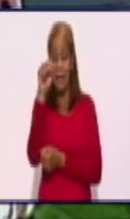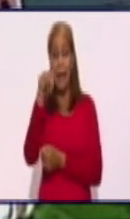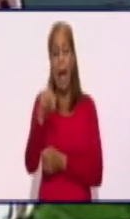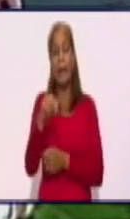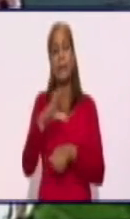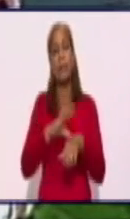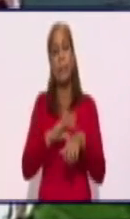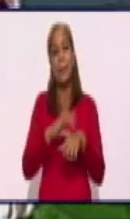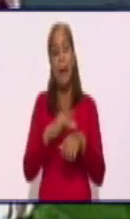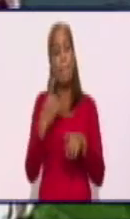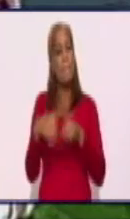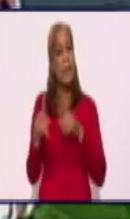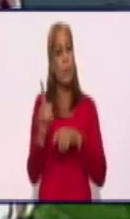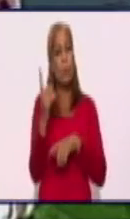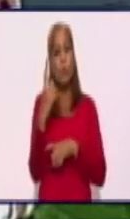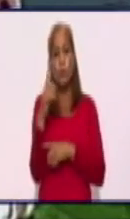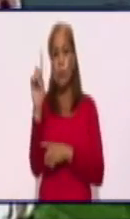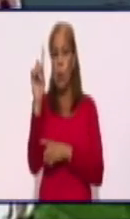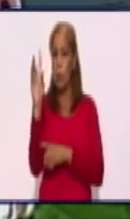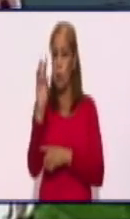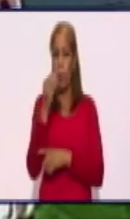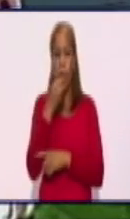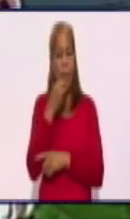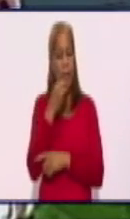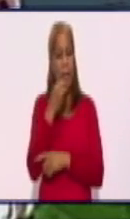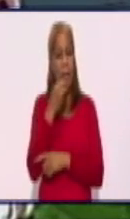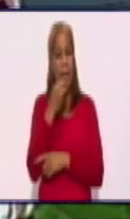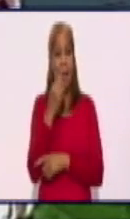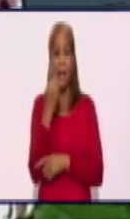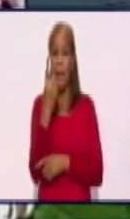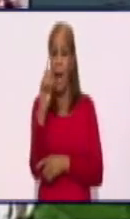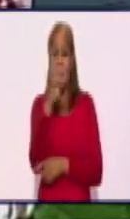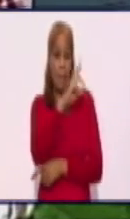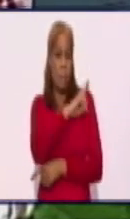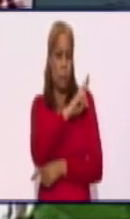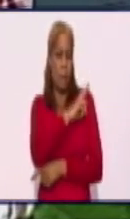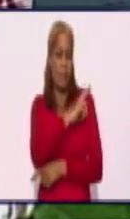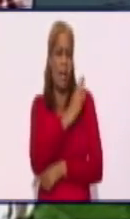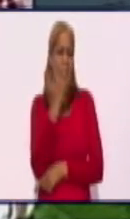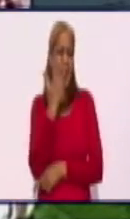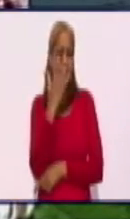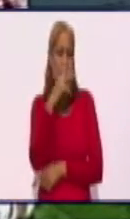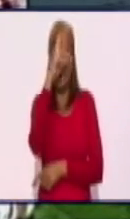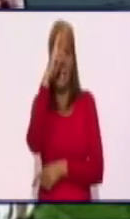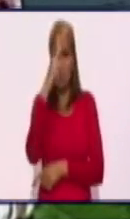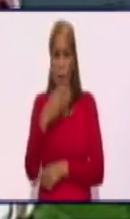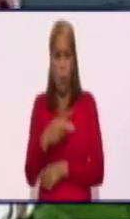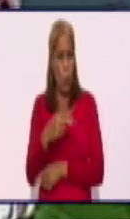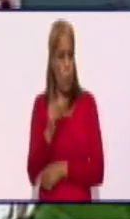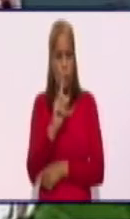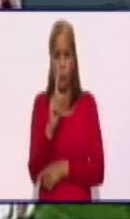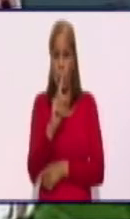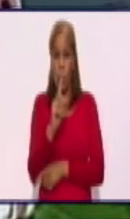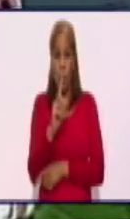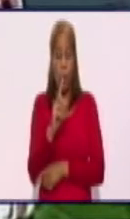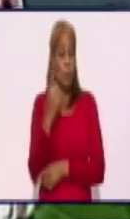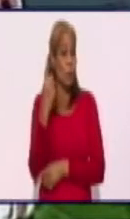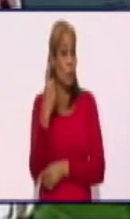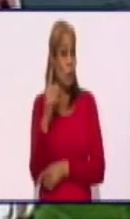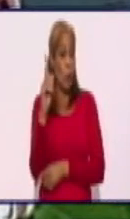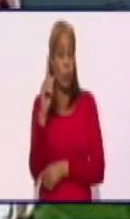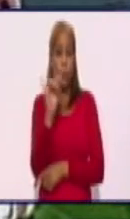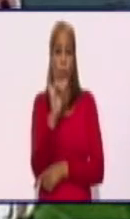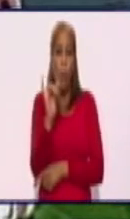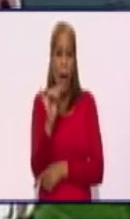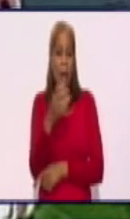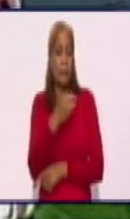puede ser solo bajo la responsabilidad de salud pública. No puede ser solo bajo la responsabilidad del médico